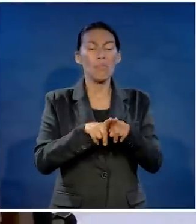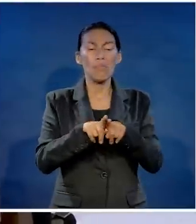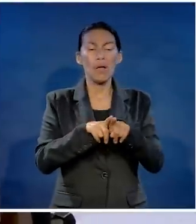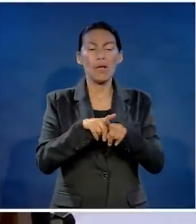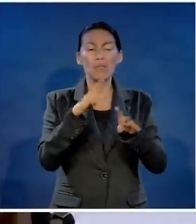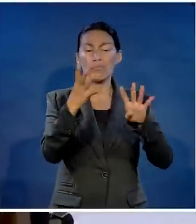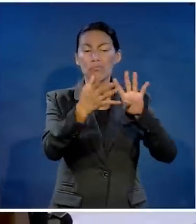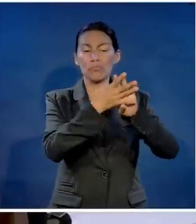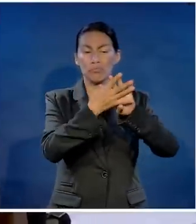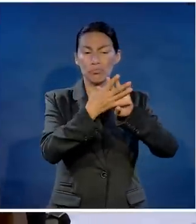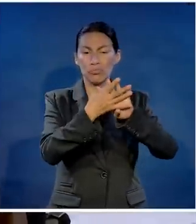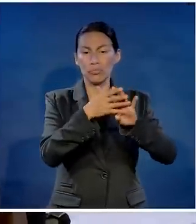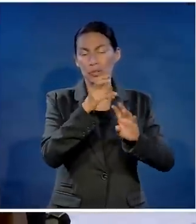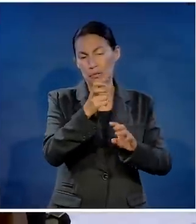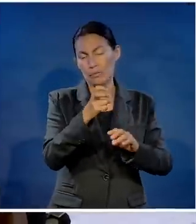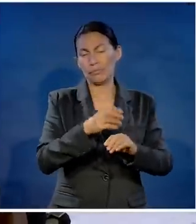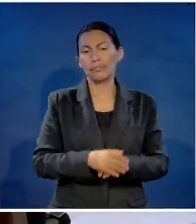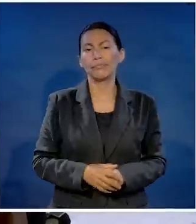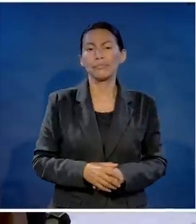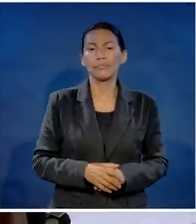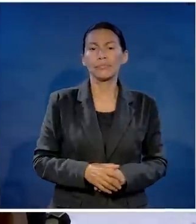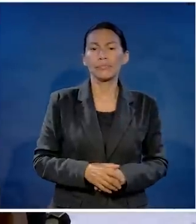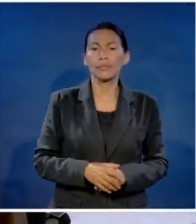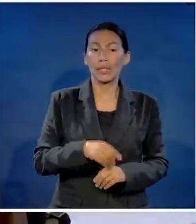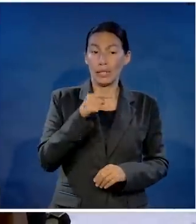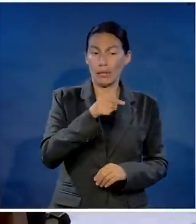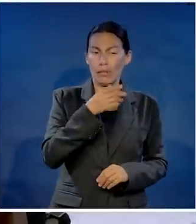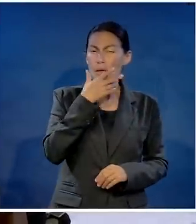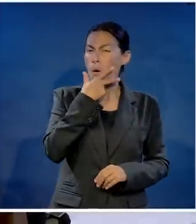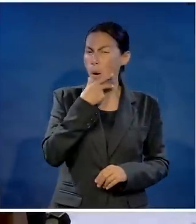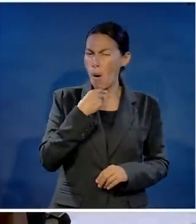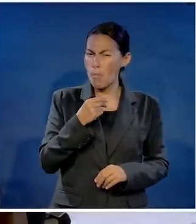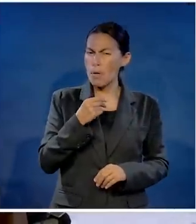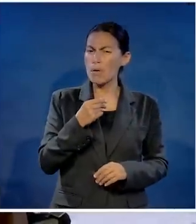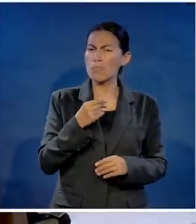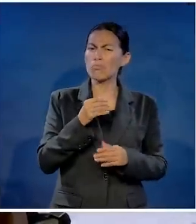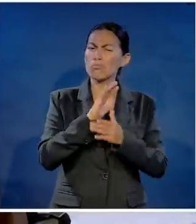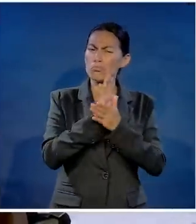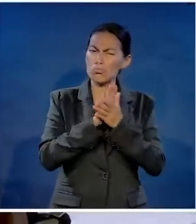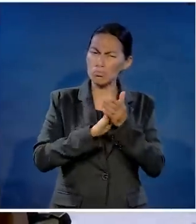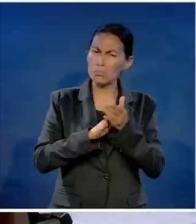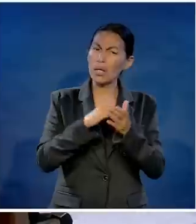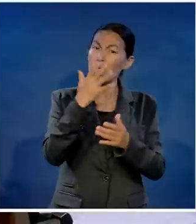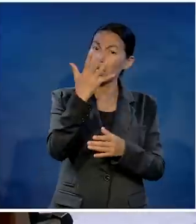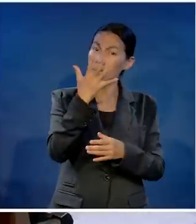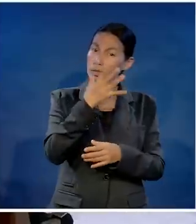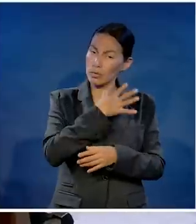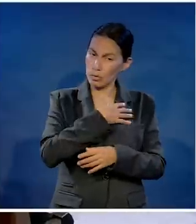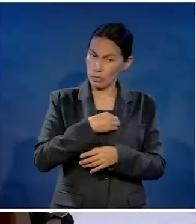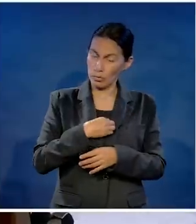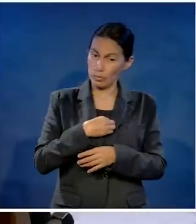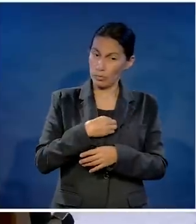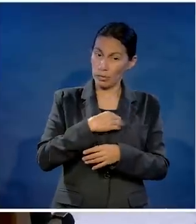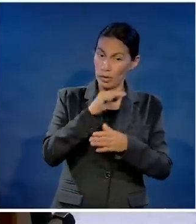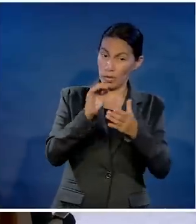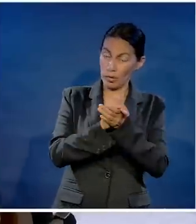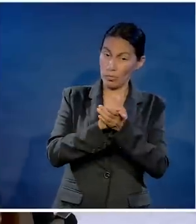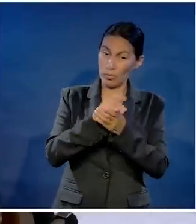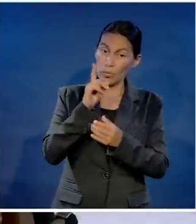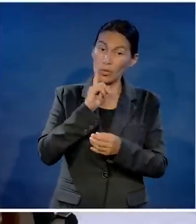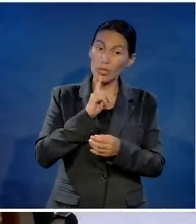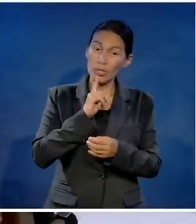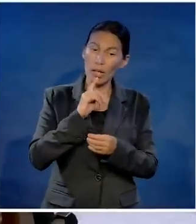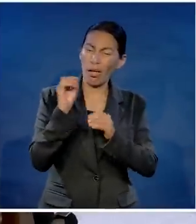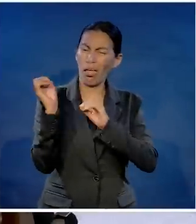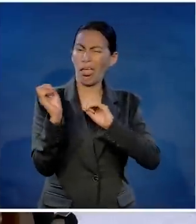arrestaron al hermano fulanito, ¿por qué lo arrestaron? De paso, el hermano fulanito era un hombre sencillo, con cinco